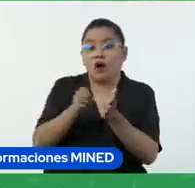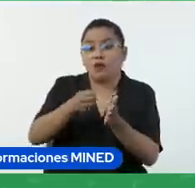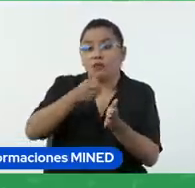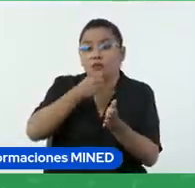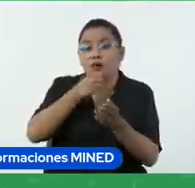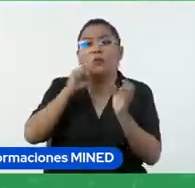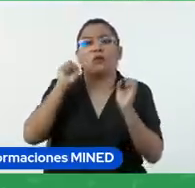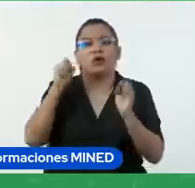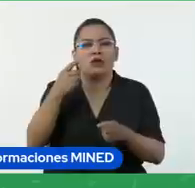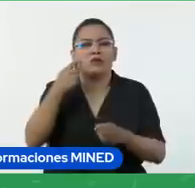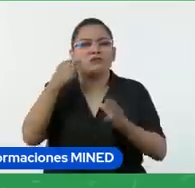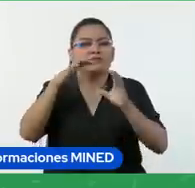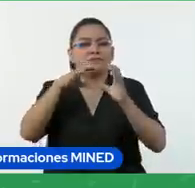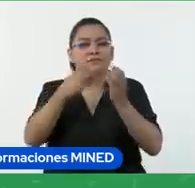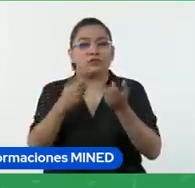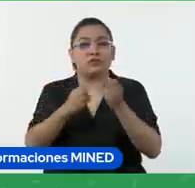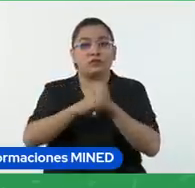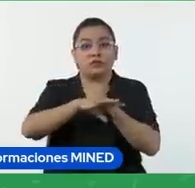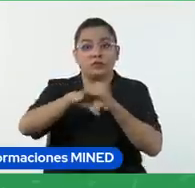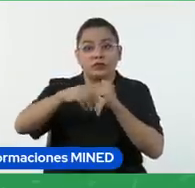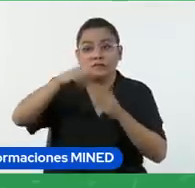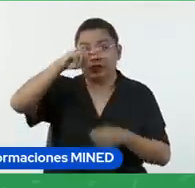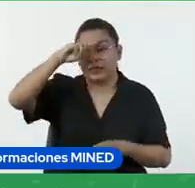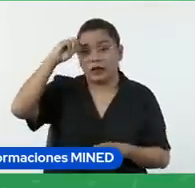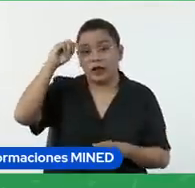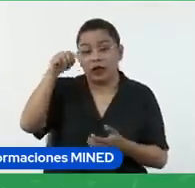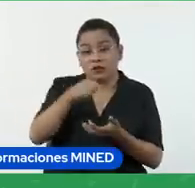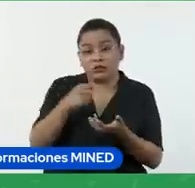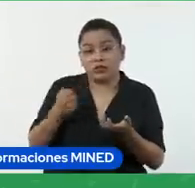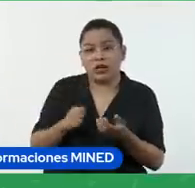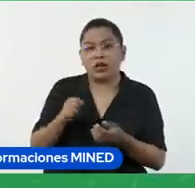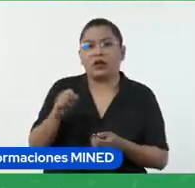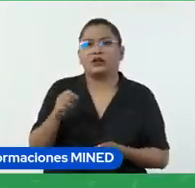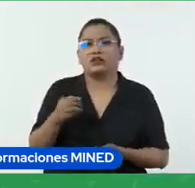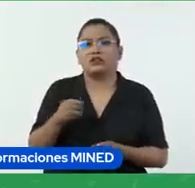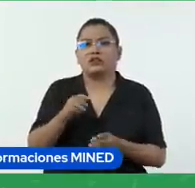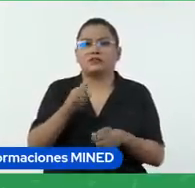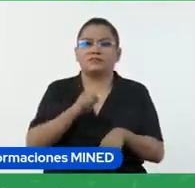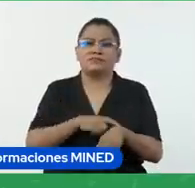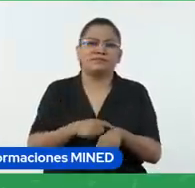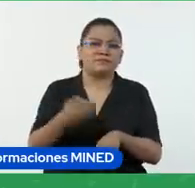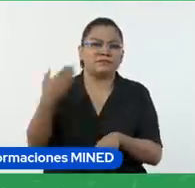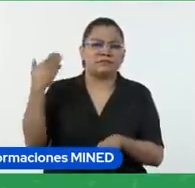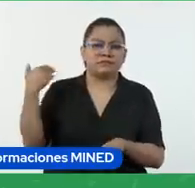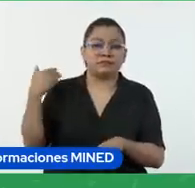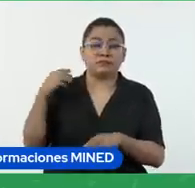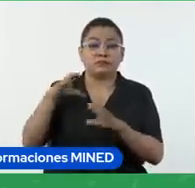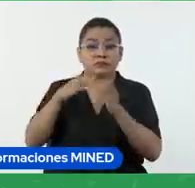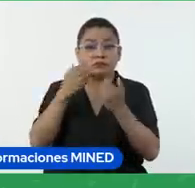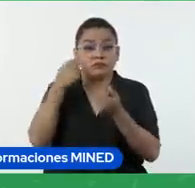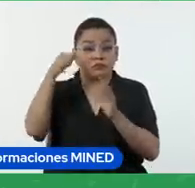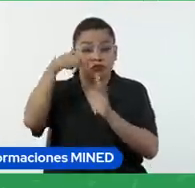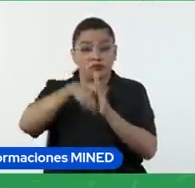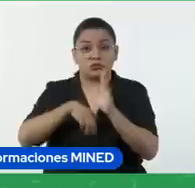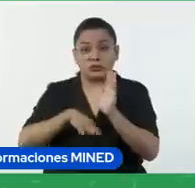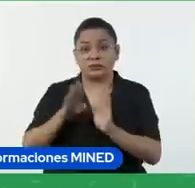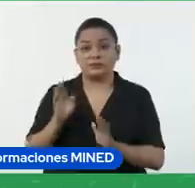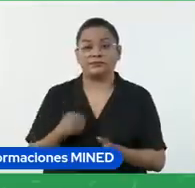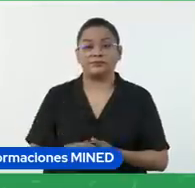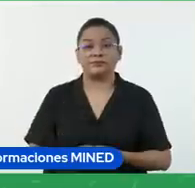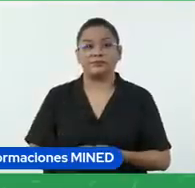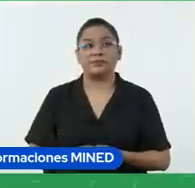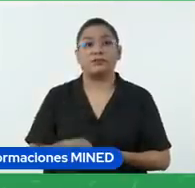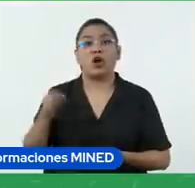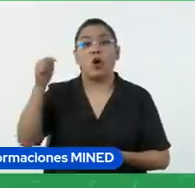original de tus estudiantes, ya que se realizó hace unas semanas, y en donde se revisó de manera detallada. La idea es que hoy